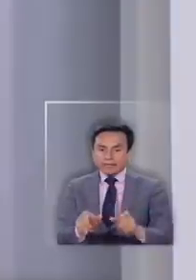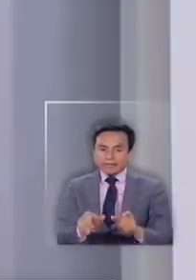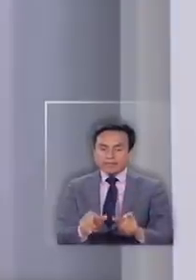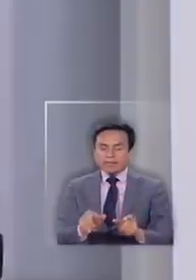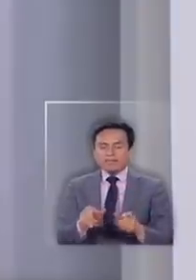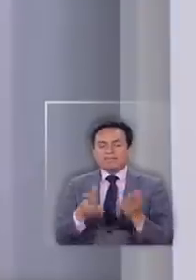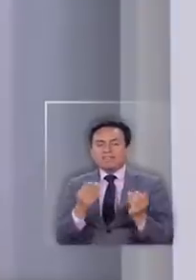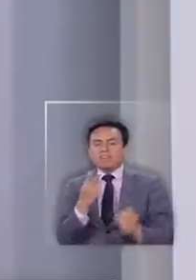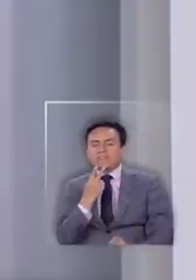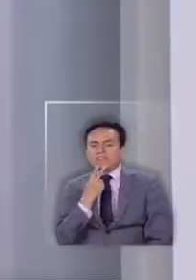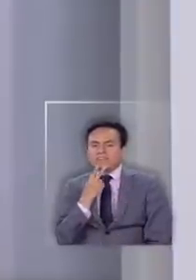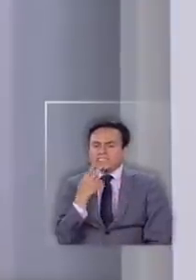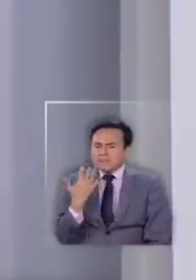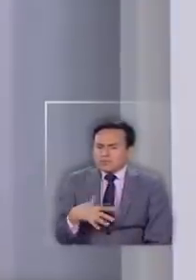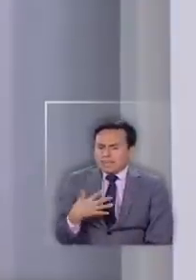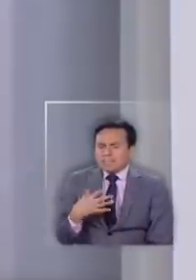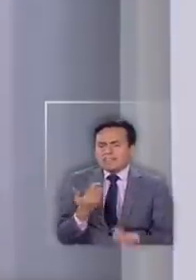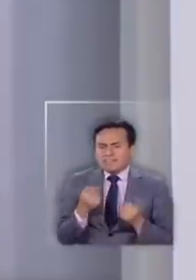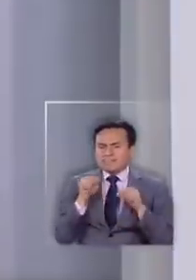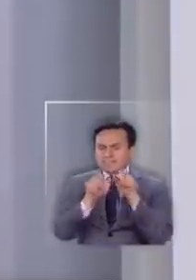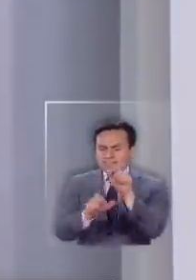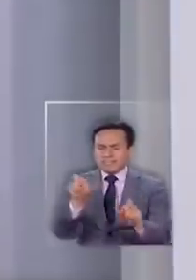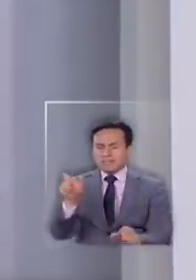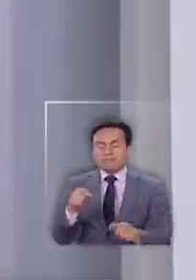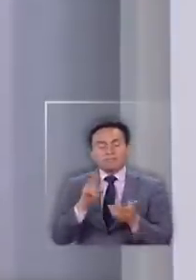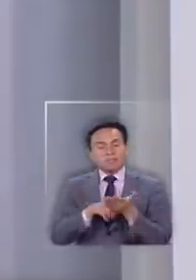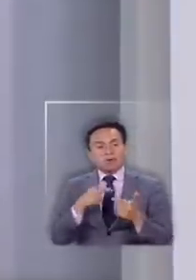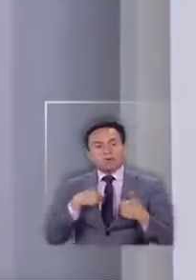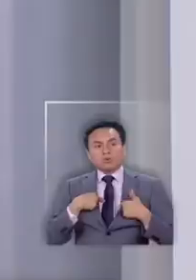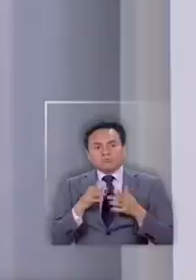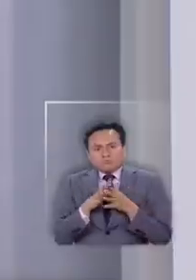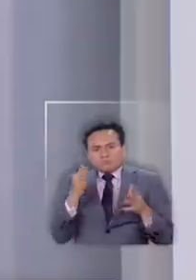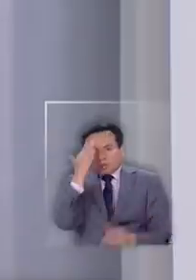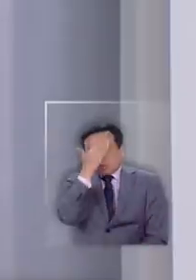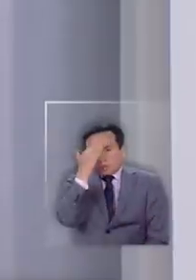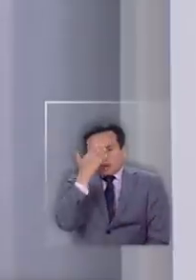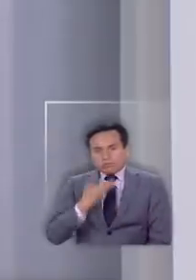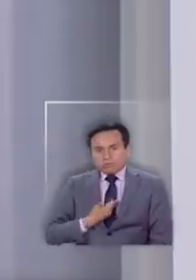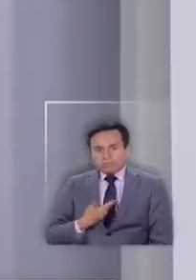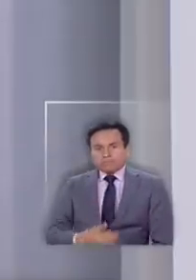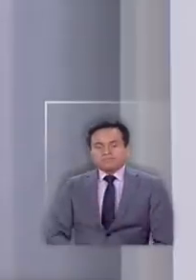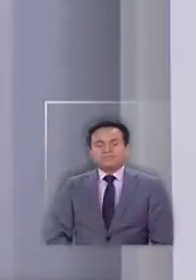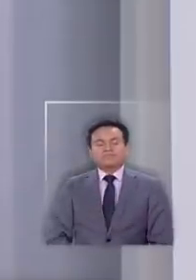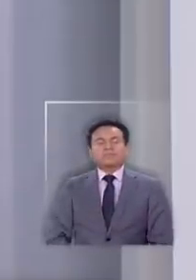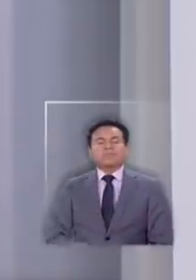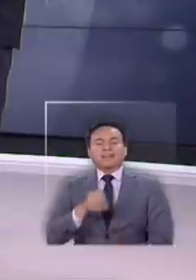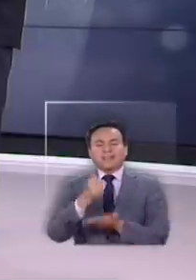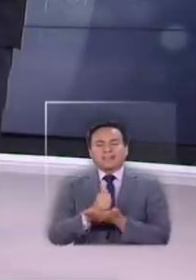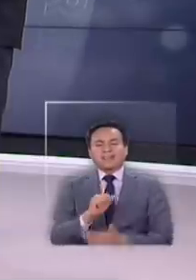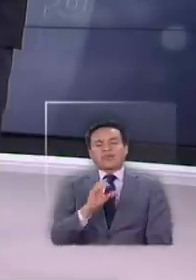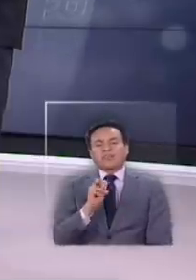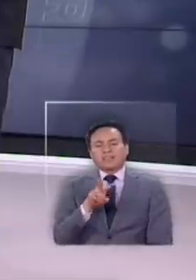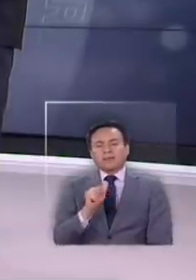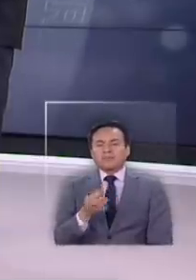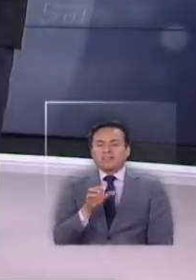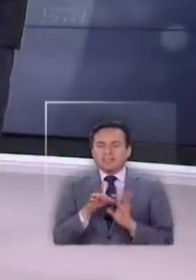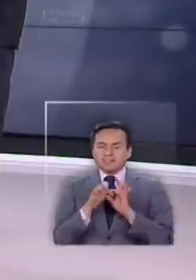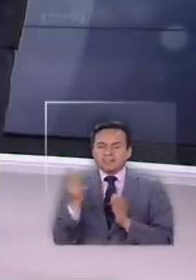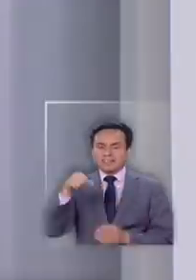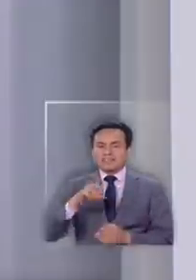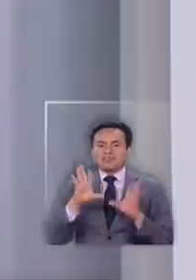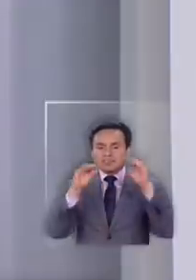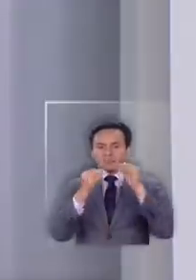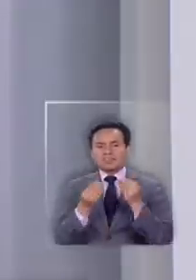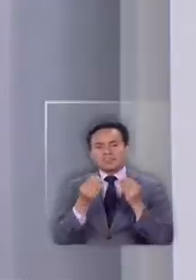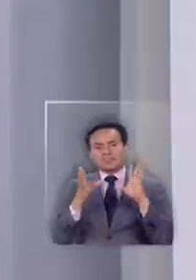cubrirle necesidades básicas, que de verdad a mí hoy día me tienen tremendamente preocupado. Alcalde Codino, muchísimas gracias por estar aquí esta noche. A usted,